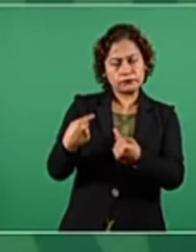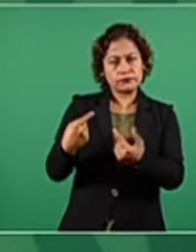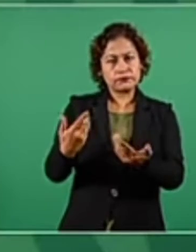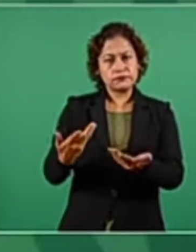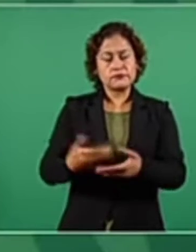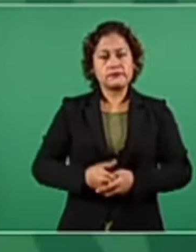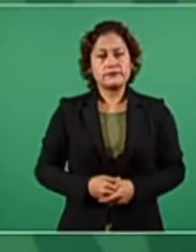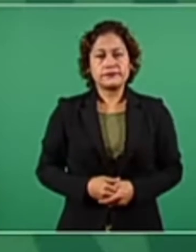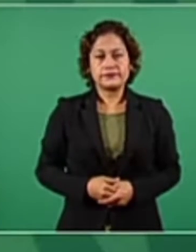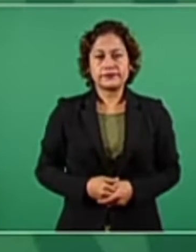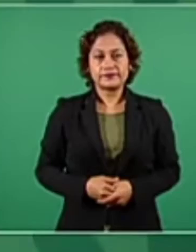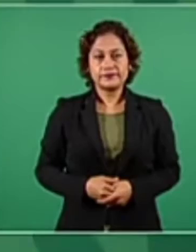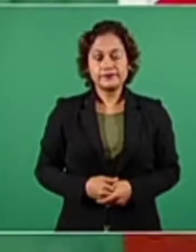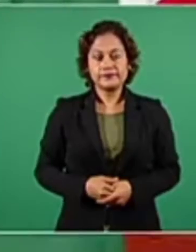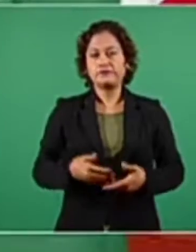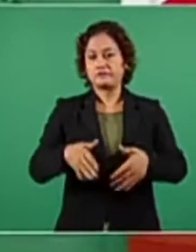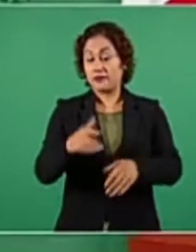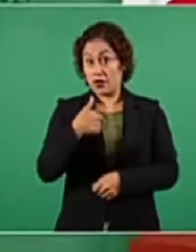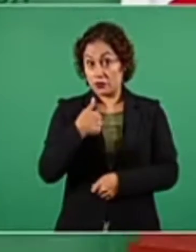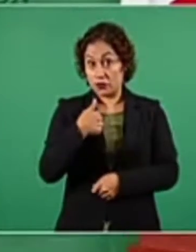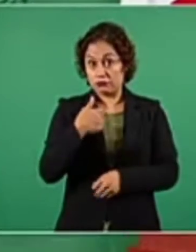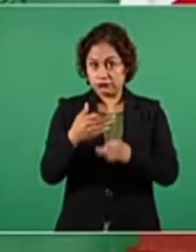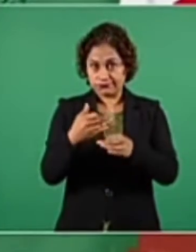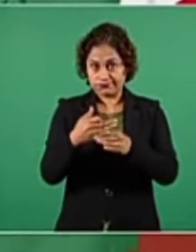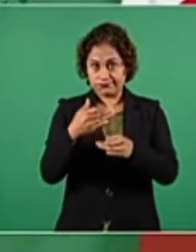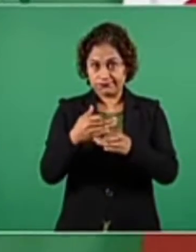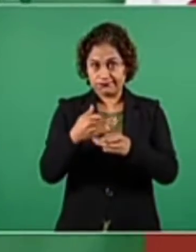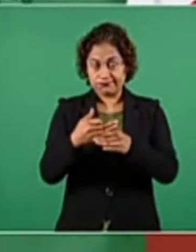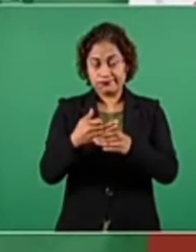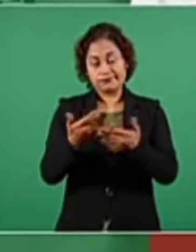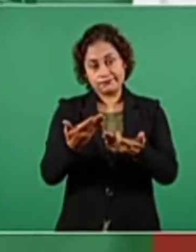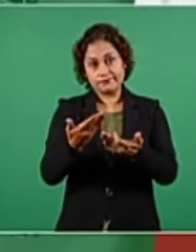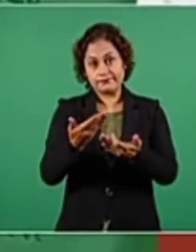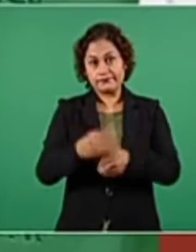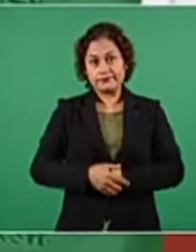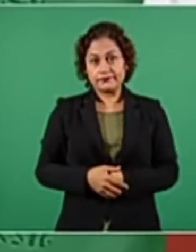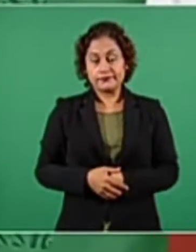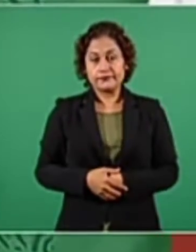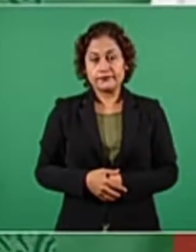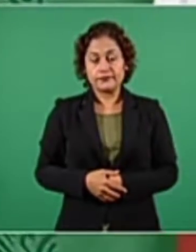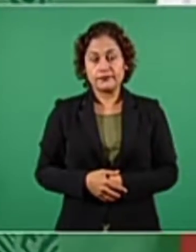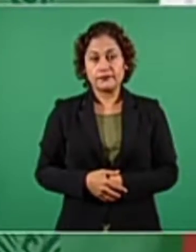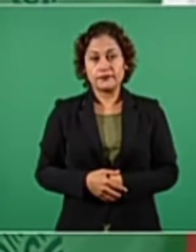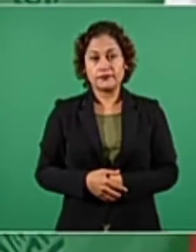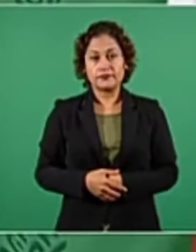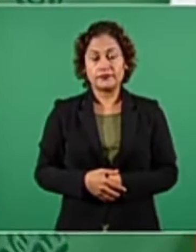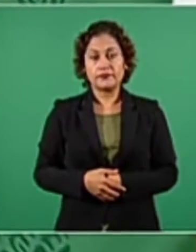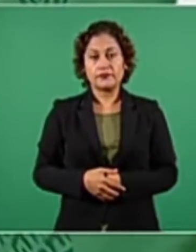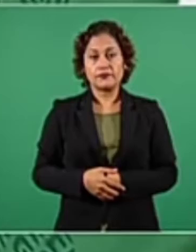Y lo comento para probar